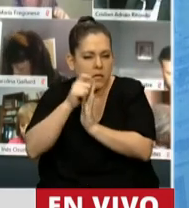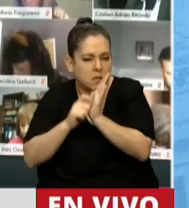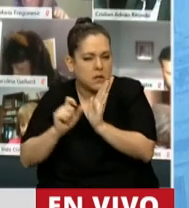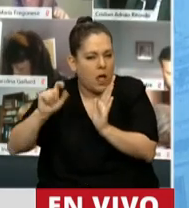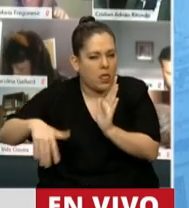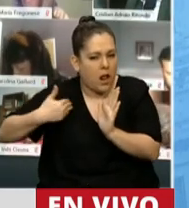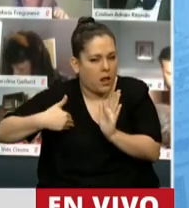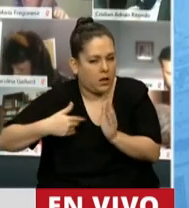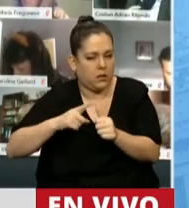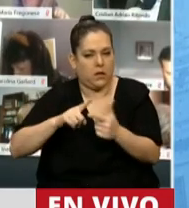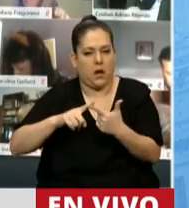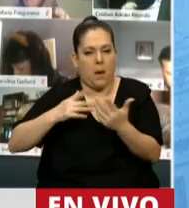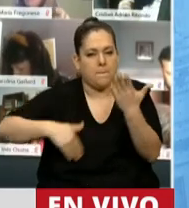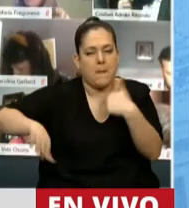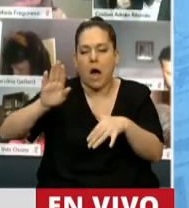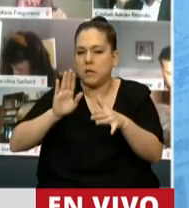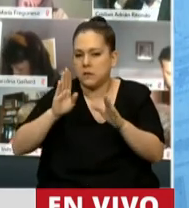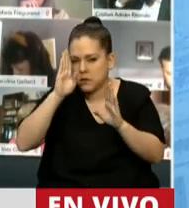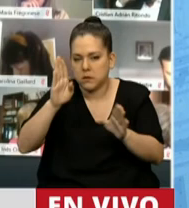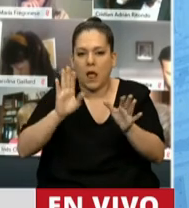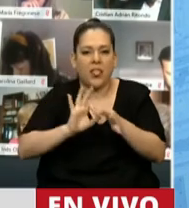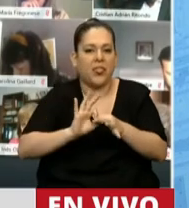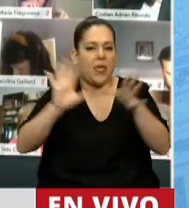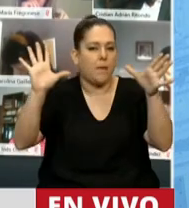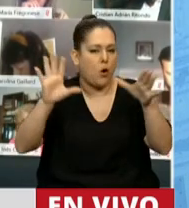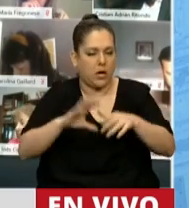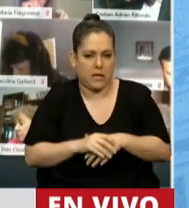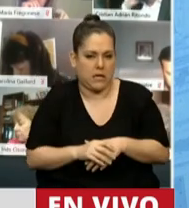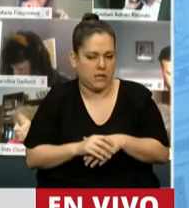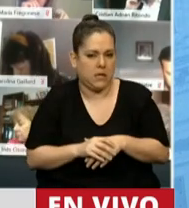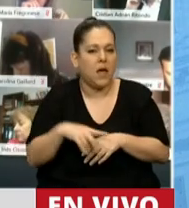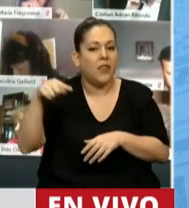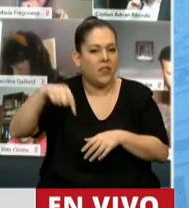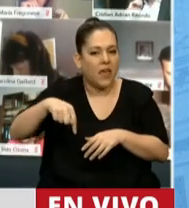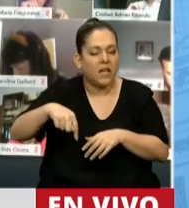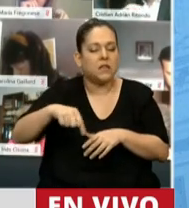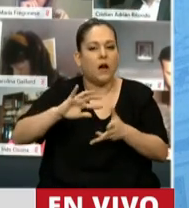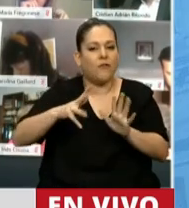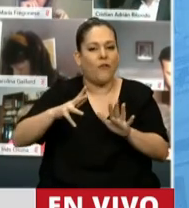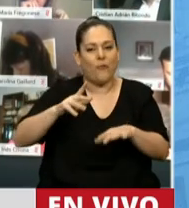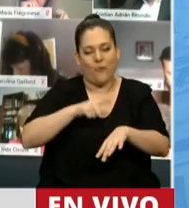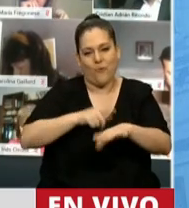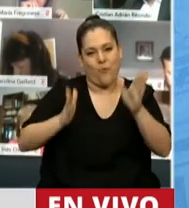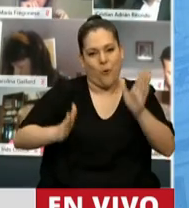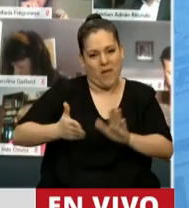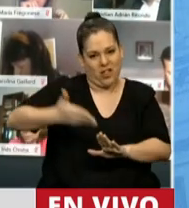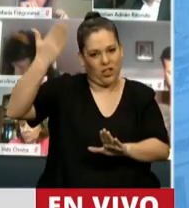los mayores demócratas repúblicos de esta contemporaneidad.